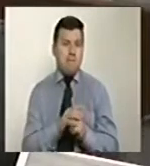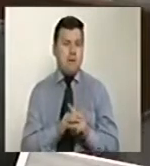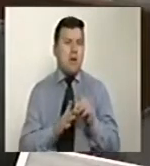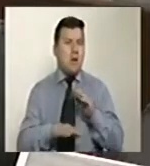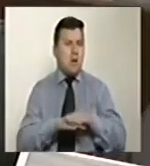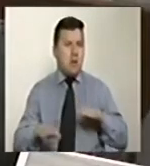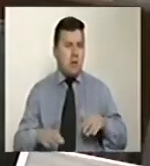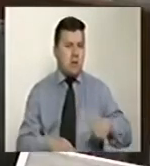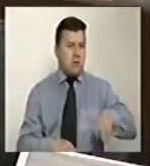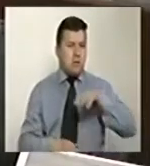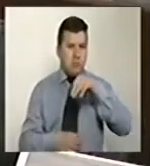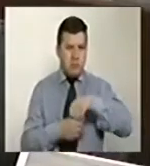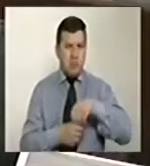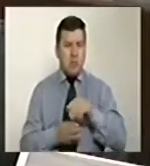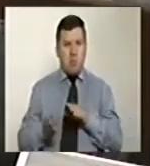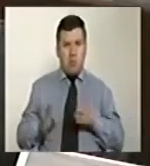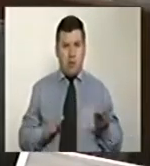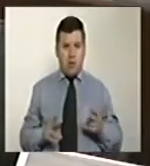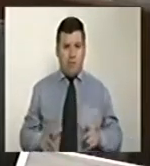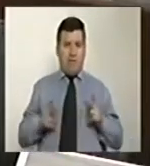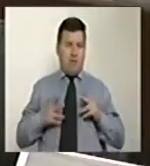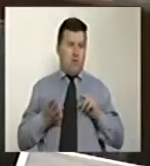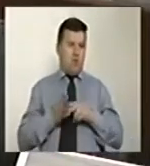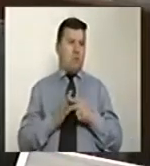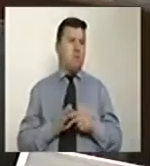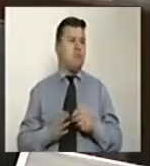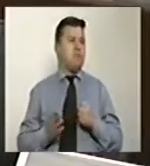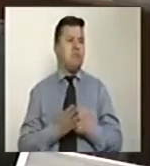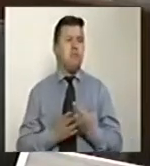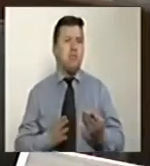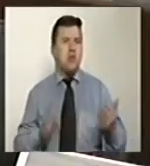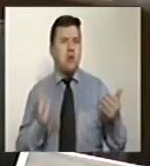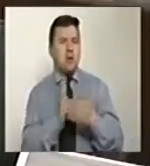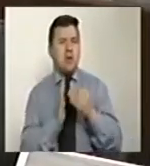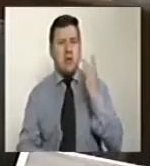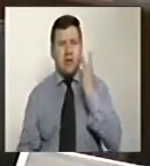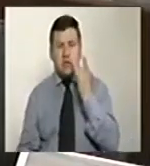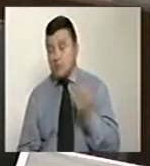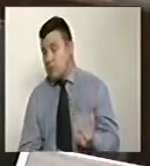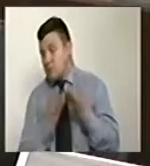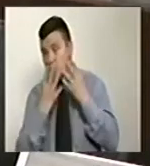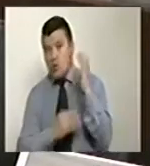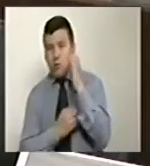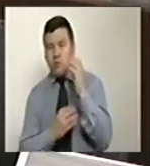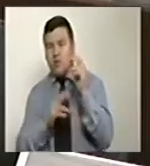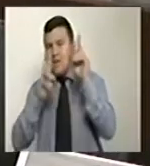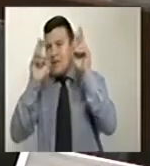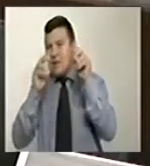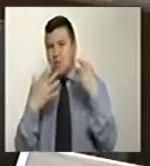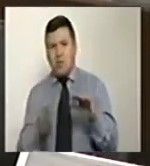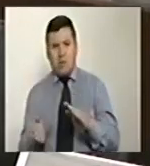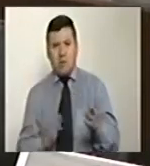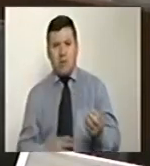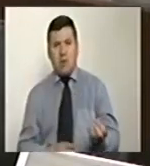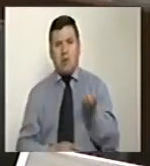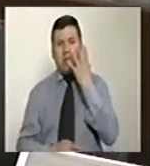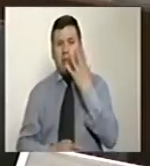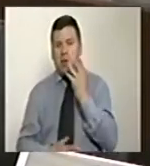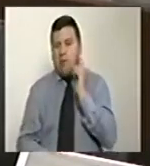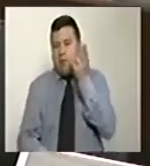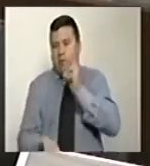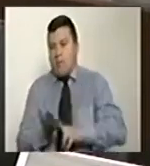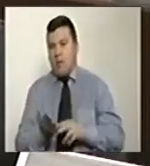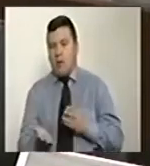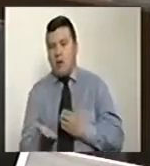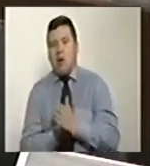relacionada con lo que he denominado una muerte en vida. Se trata de los ataques con ácido a las mujeres en Colombia. Es una muerte en vida porque